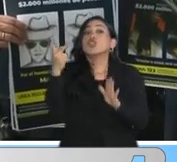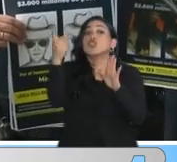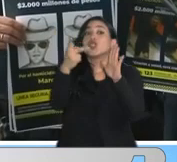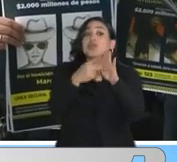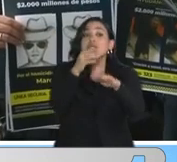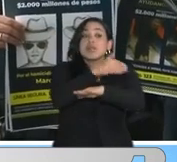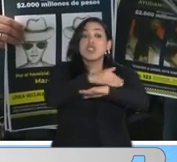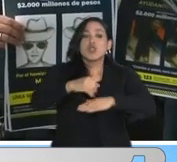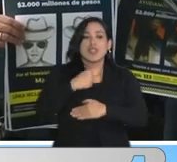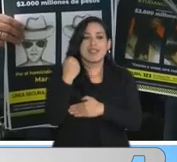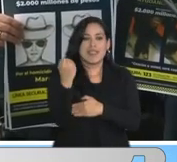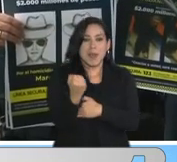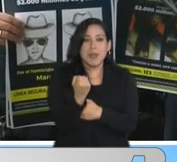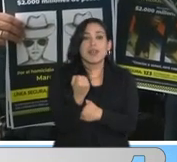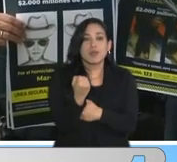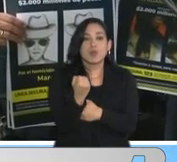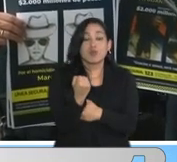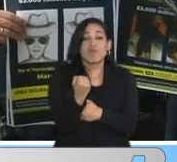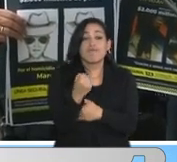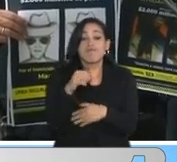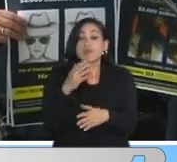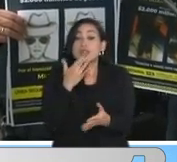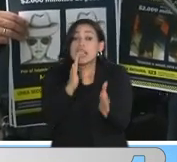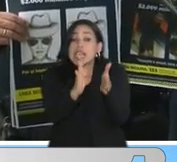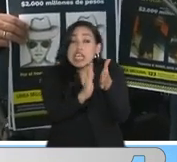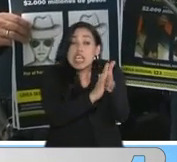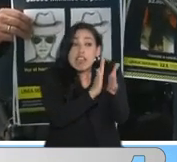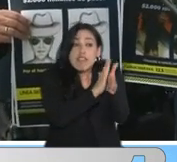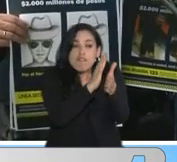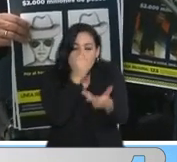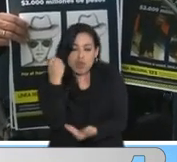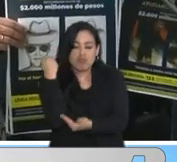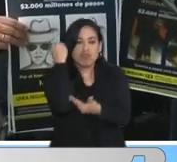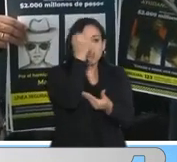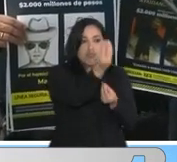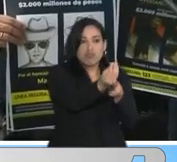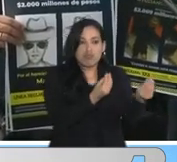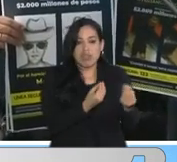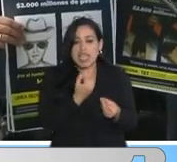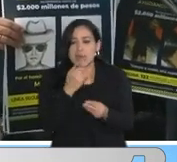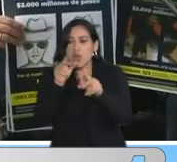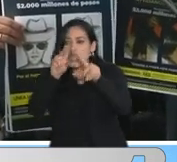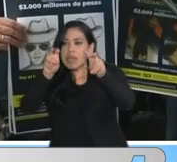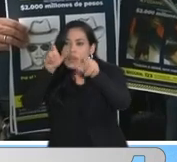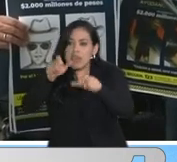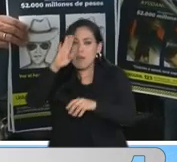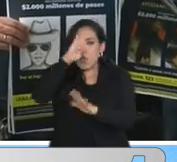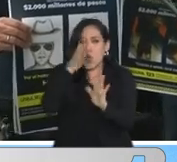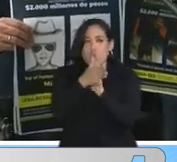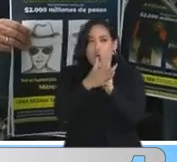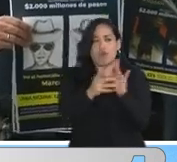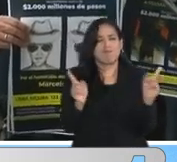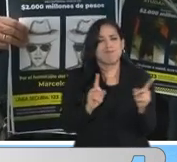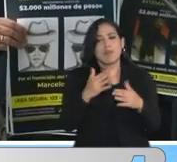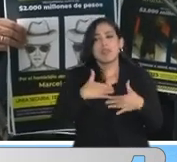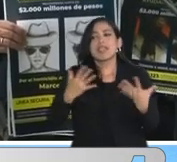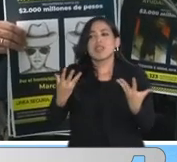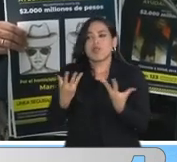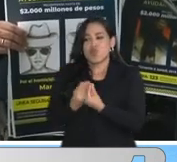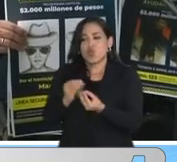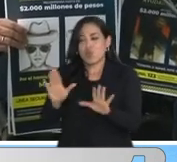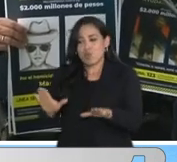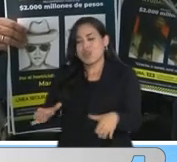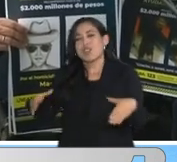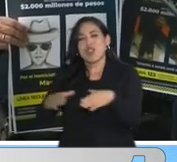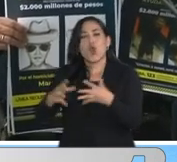millones de pesos. No quiero dar toda la información de policía porque ahora más adelante mis colegas de la